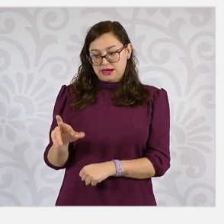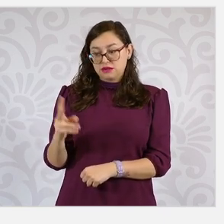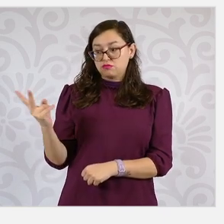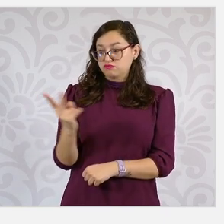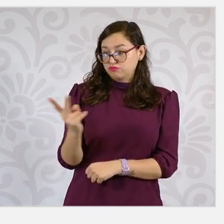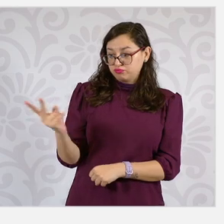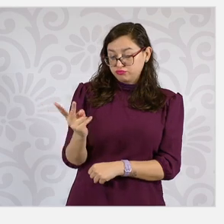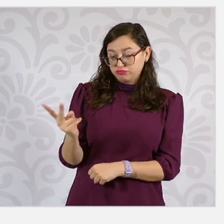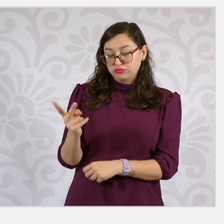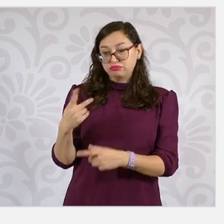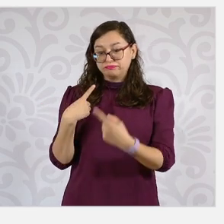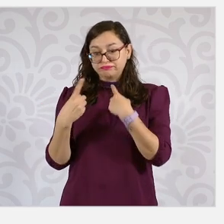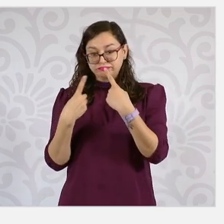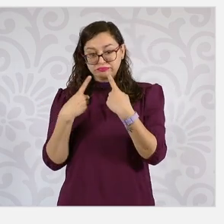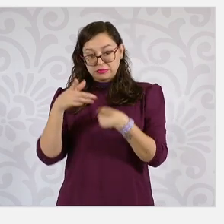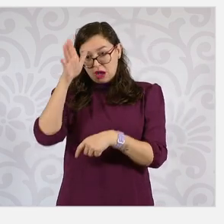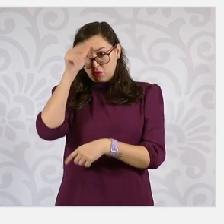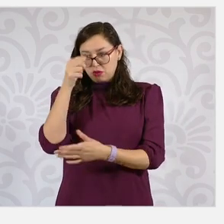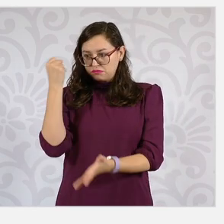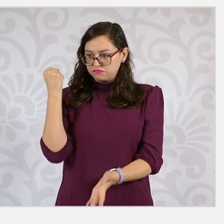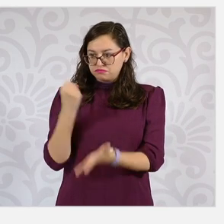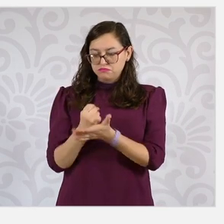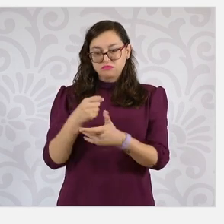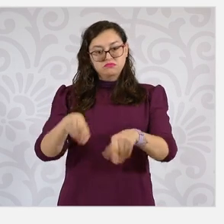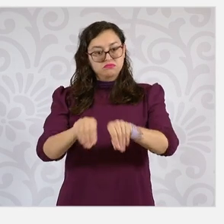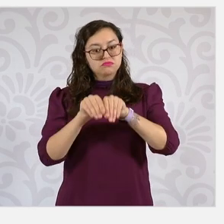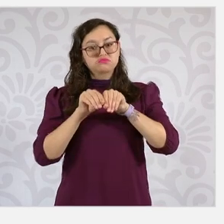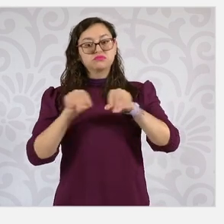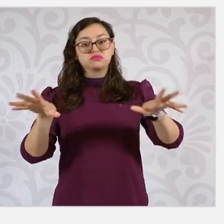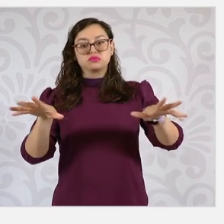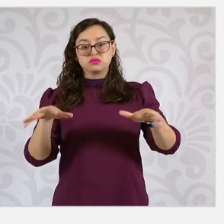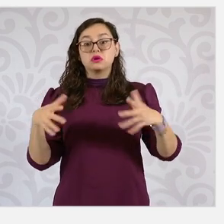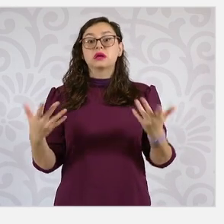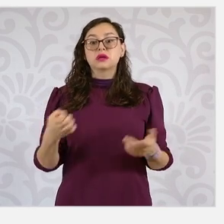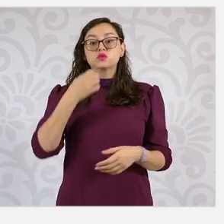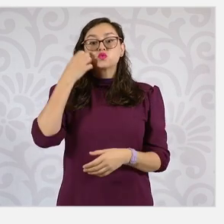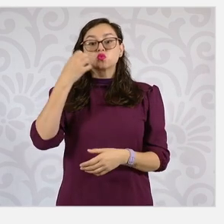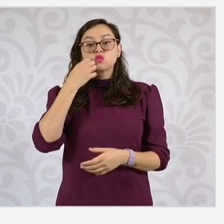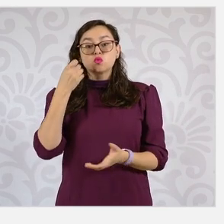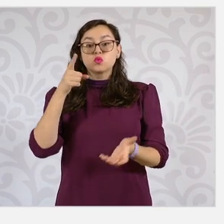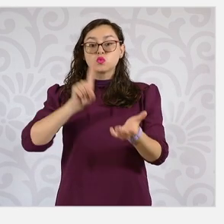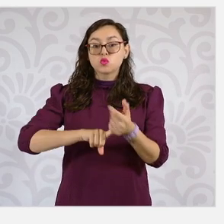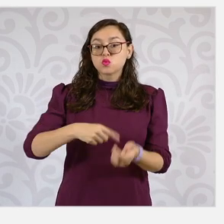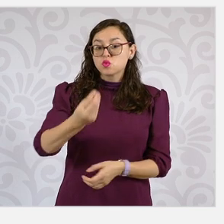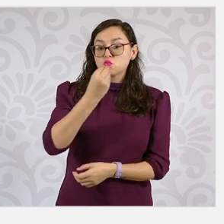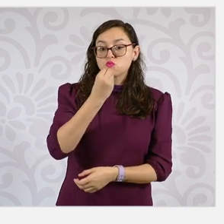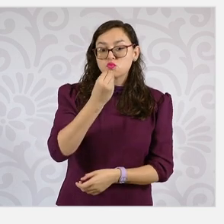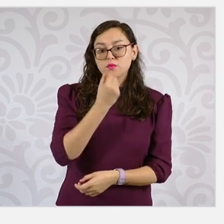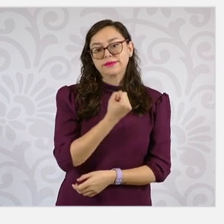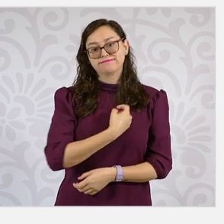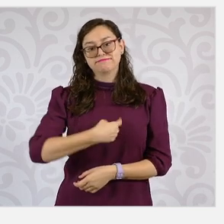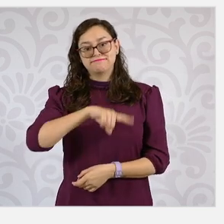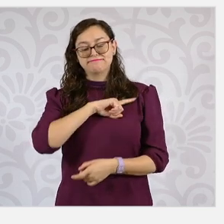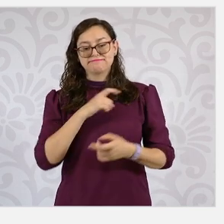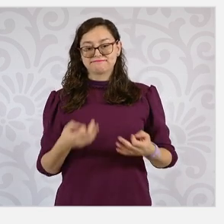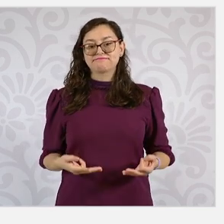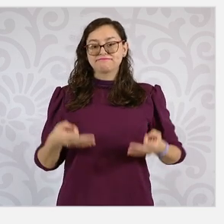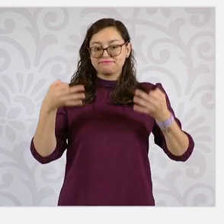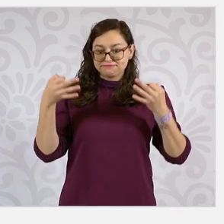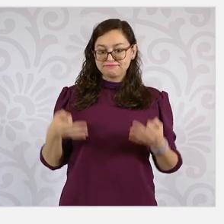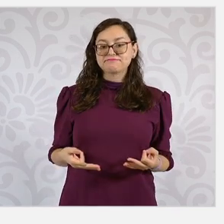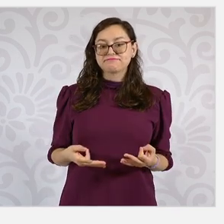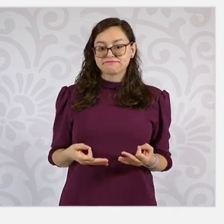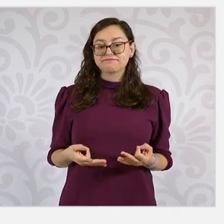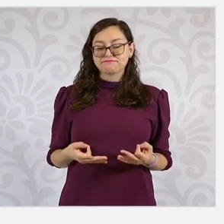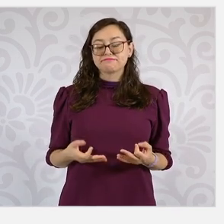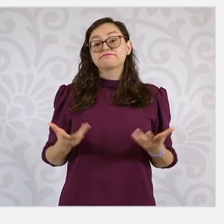acuerdo muy favorable para promover la salud alimentaria en las escuelas. El acuerdo mediante